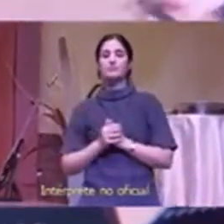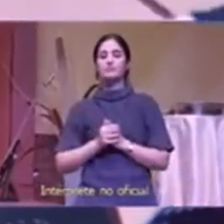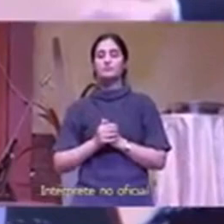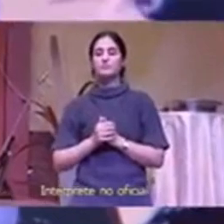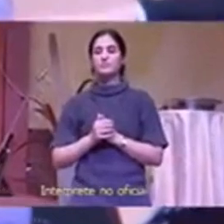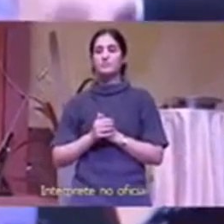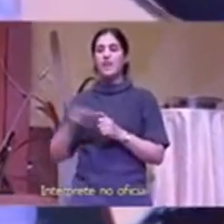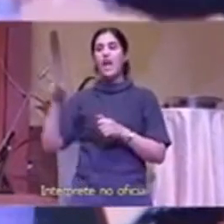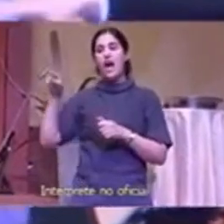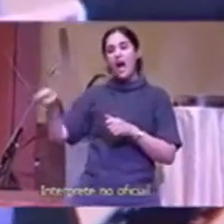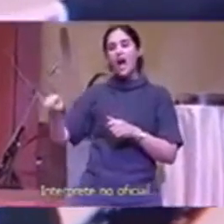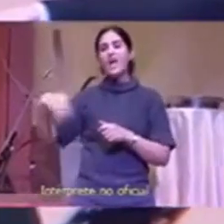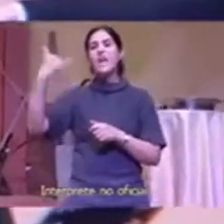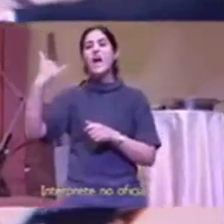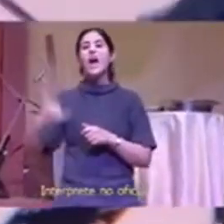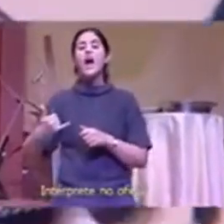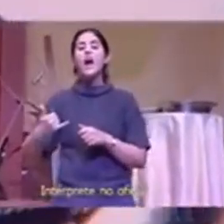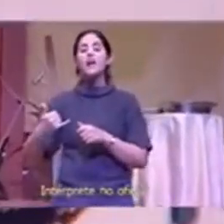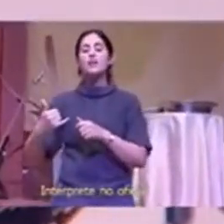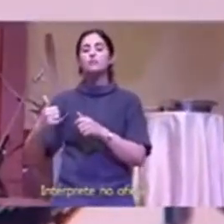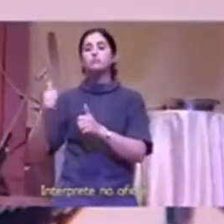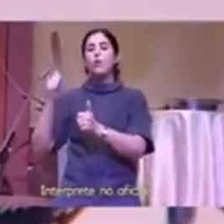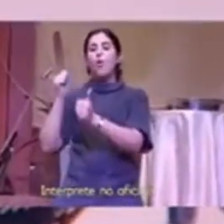que acá hay una fábrica enorme